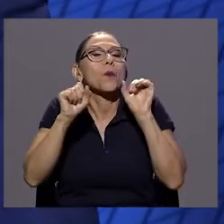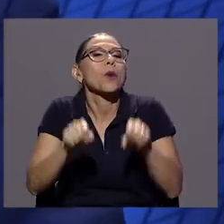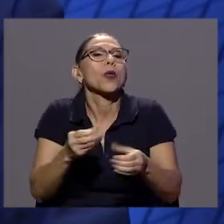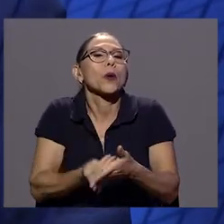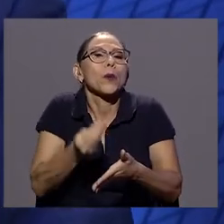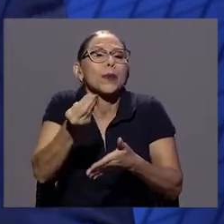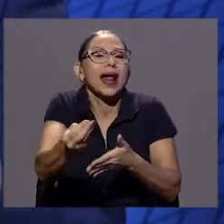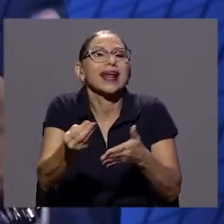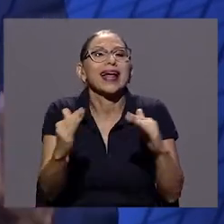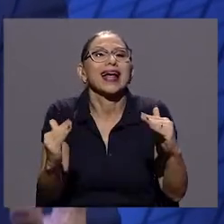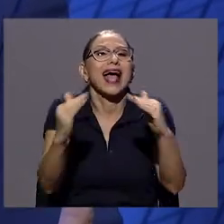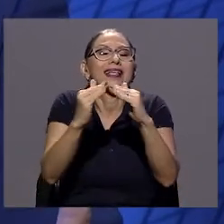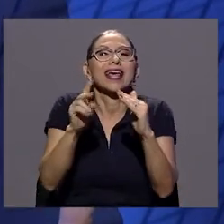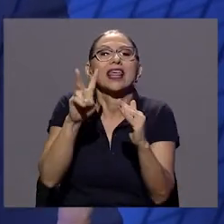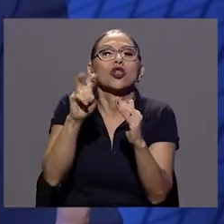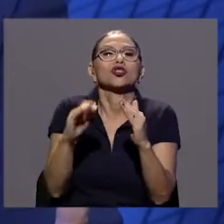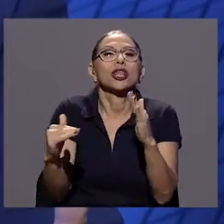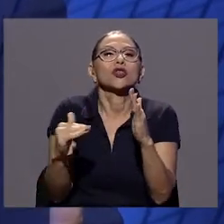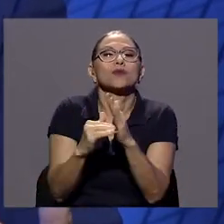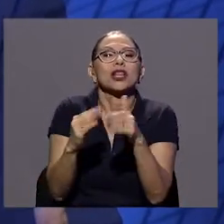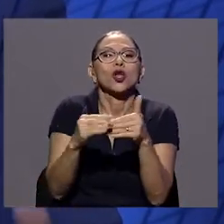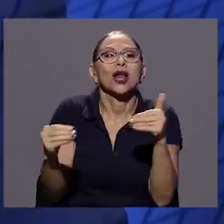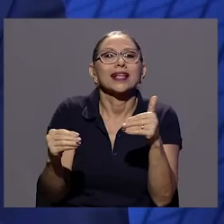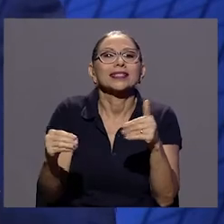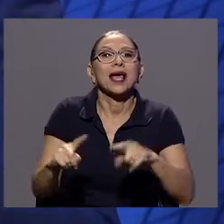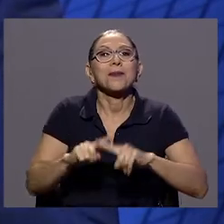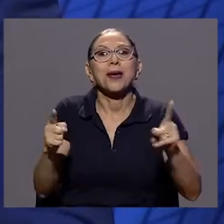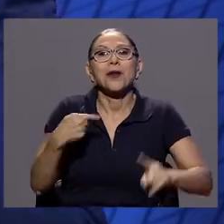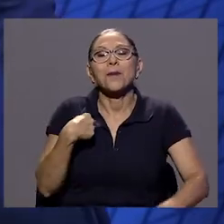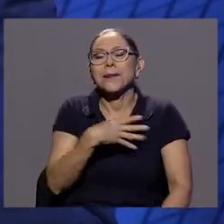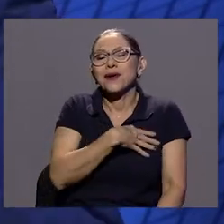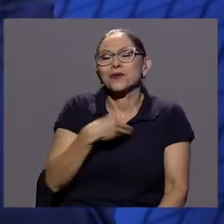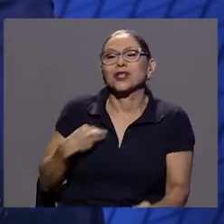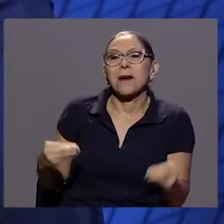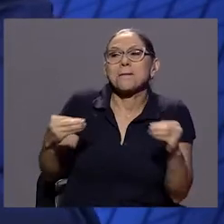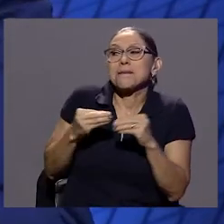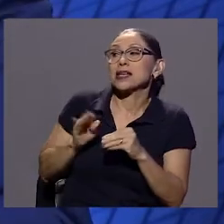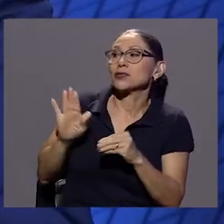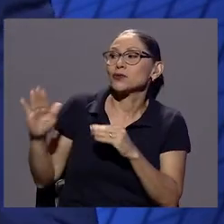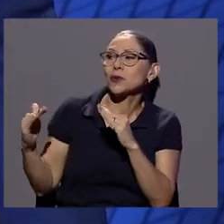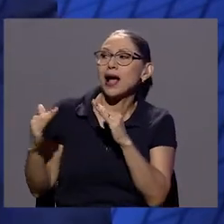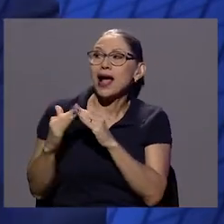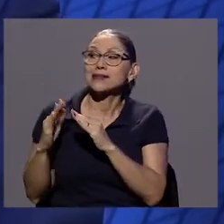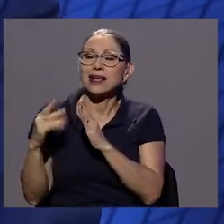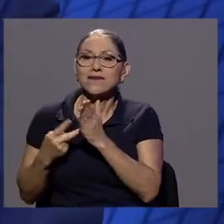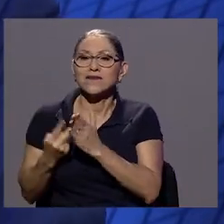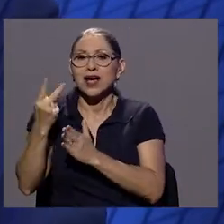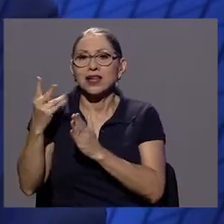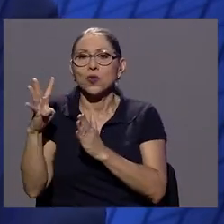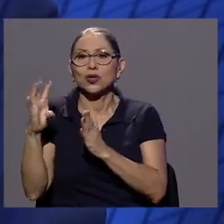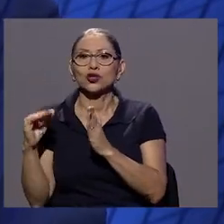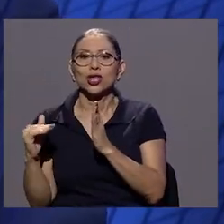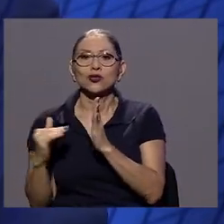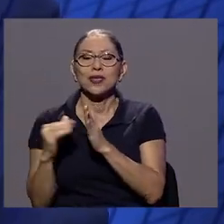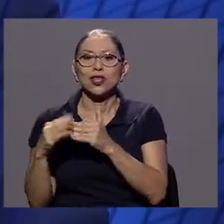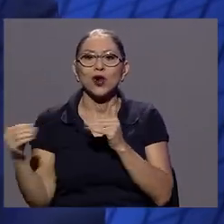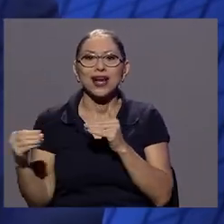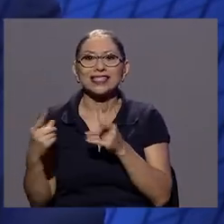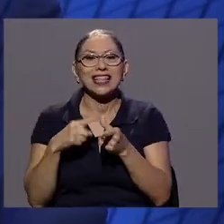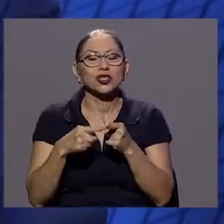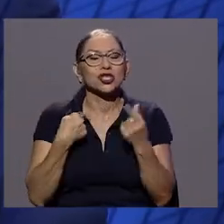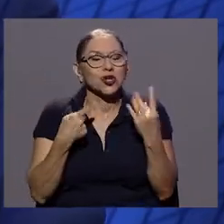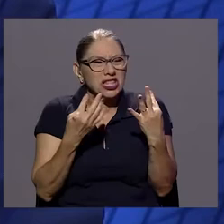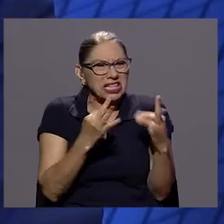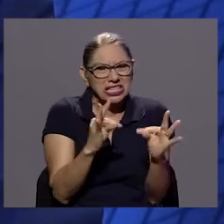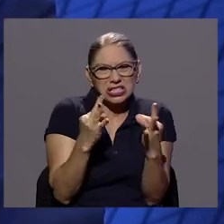la de Ronald que es de 400 mil dólares, trato y aspiro y a veces logro conseguir una casa de 400 mil dólares. Pero